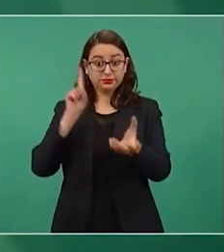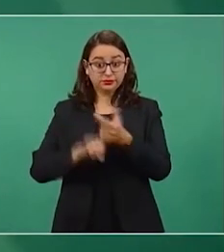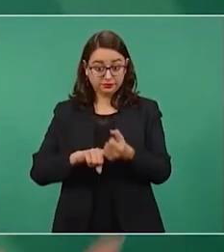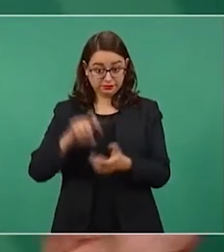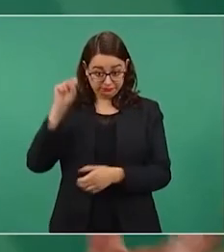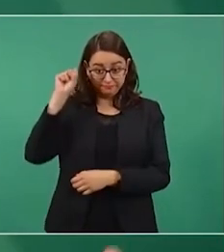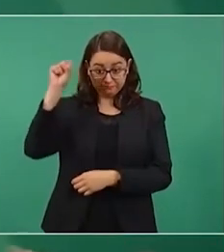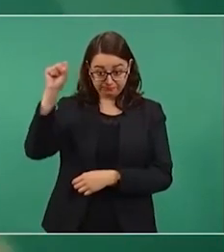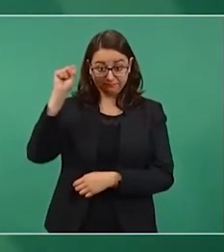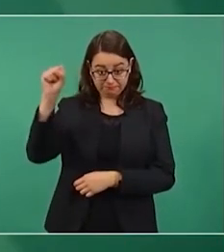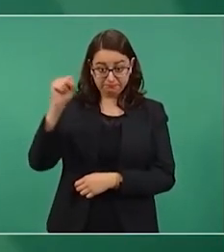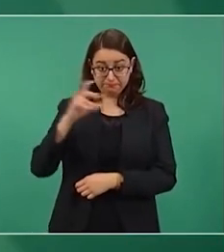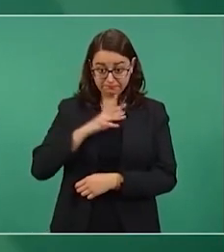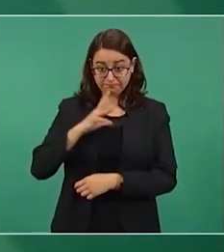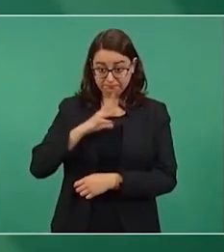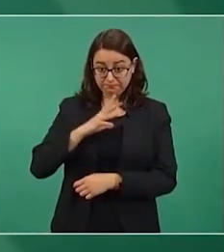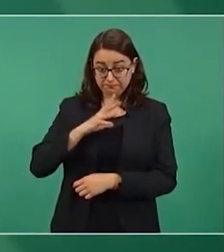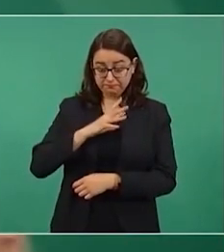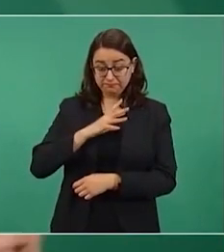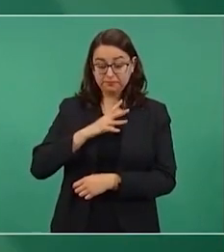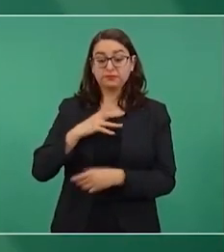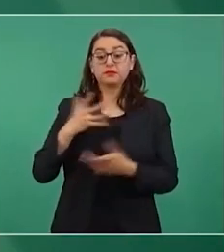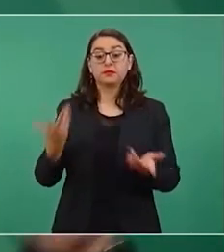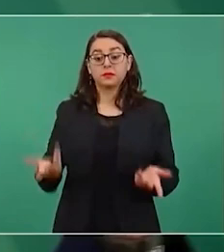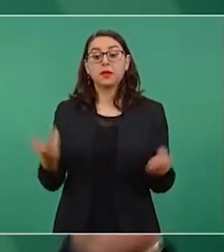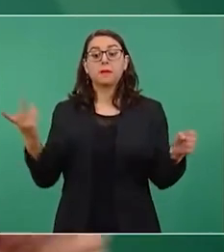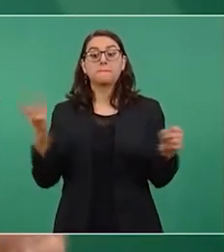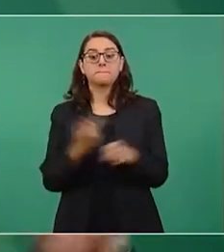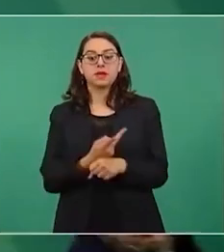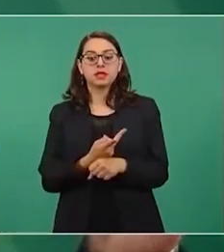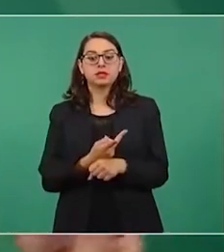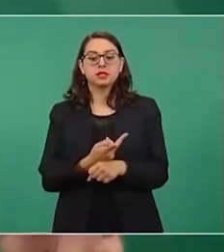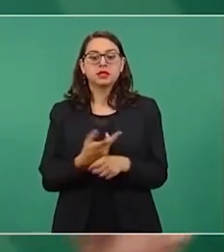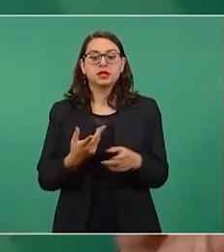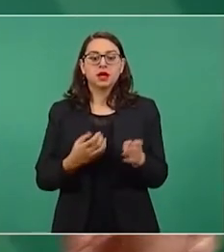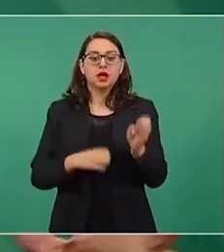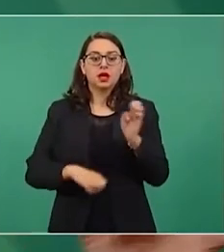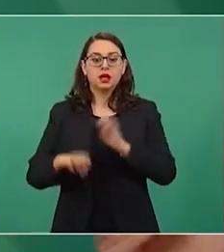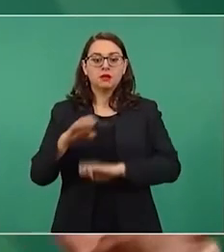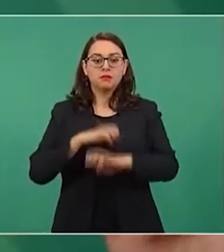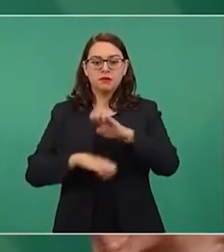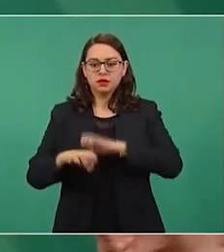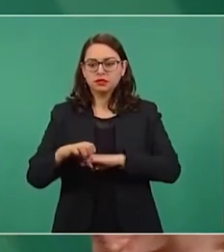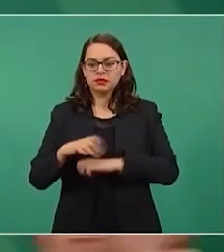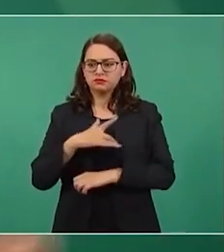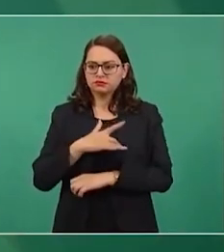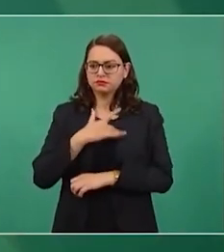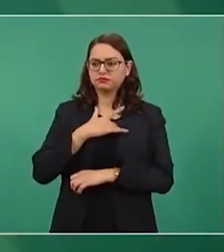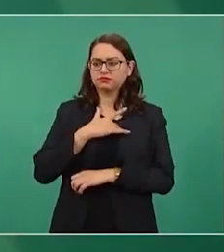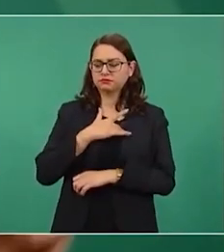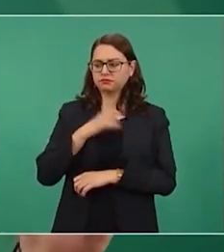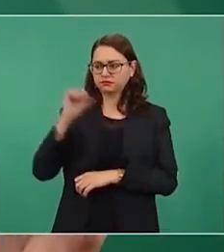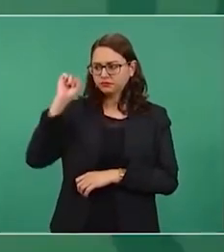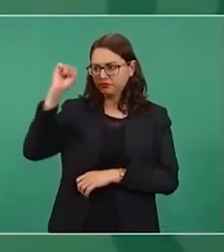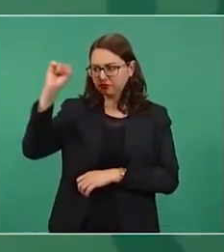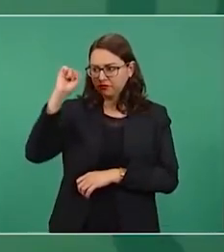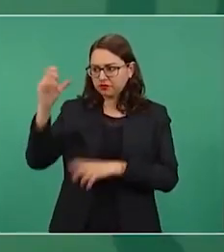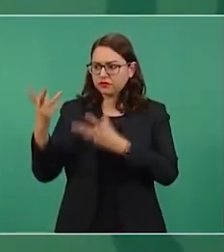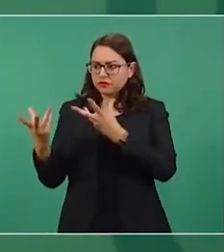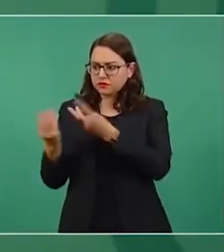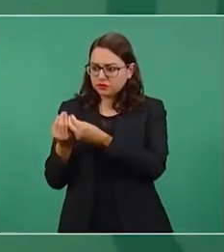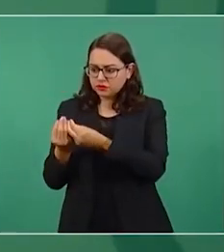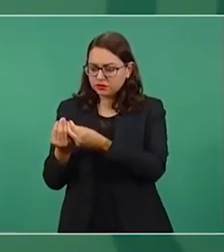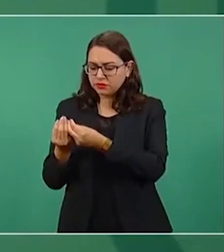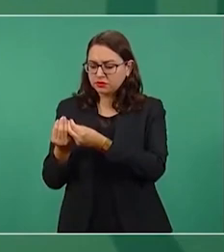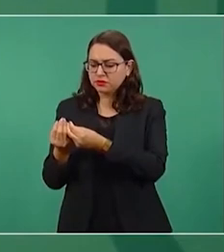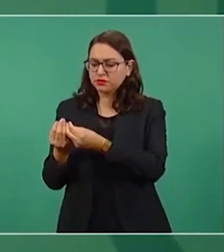entonces las empresas establecen relación con los sindicatos, firman contratos,